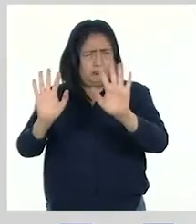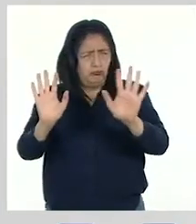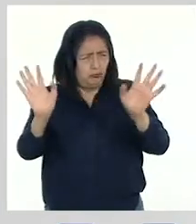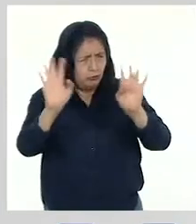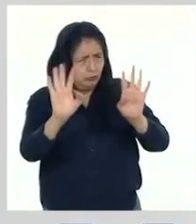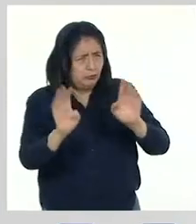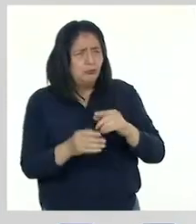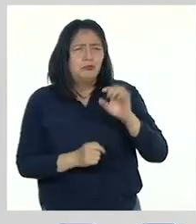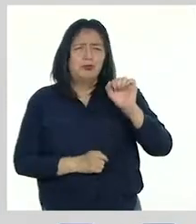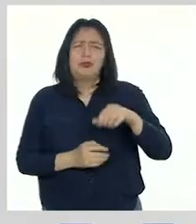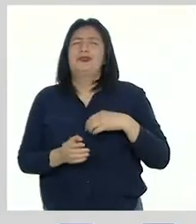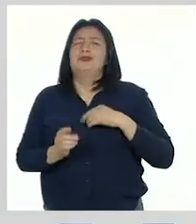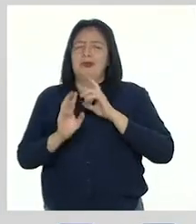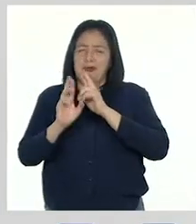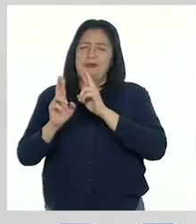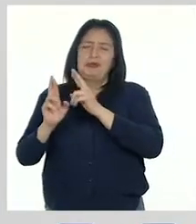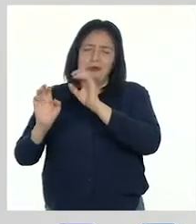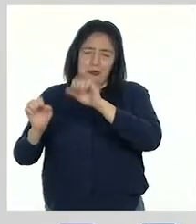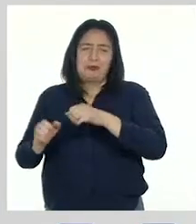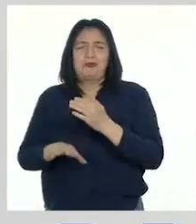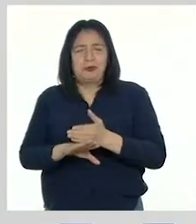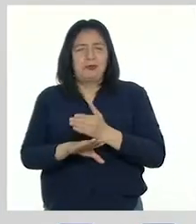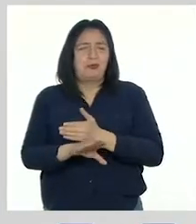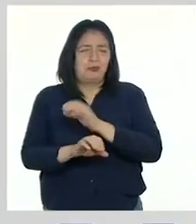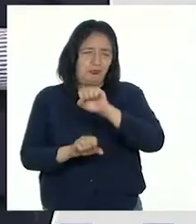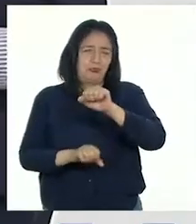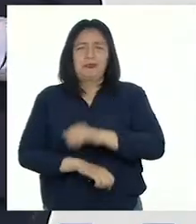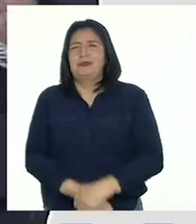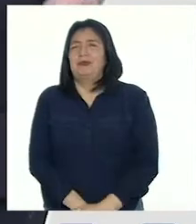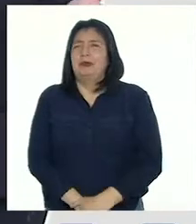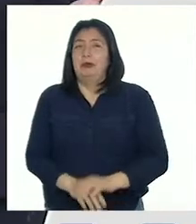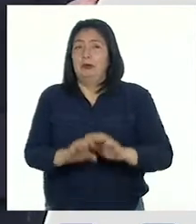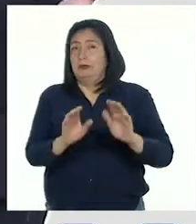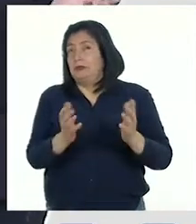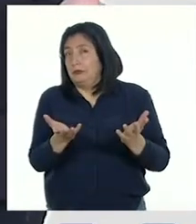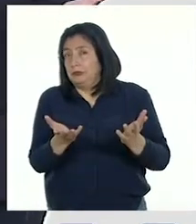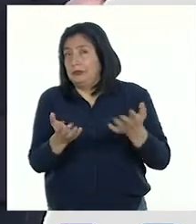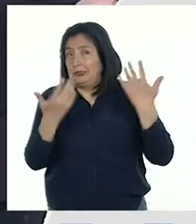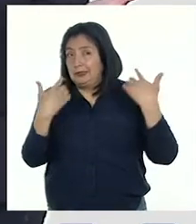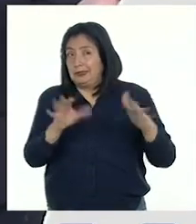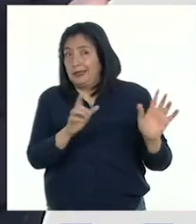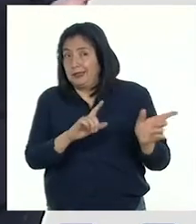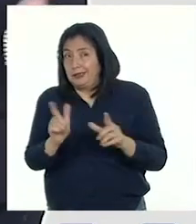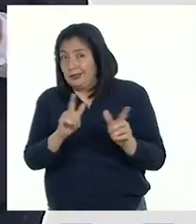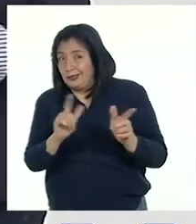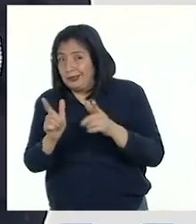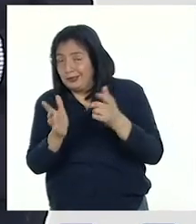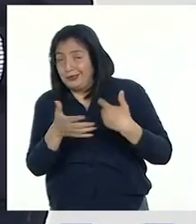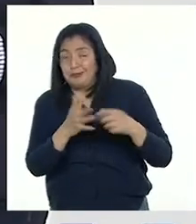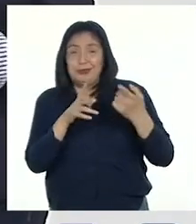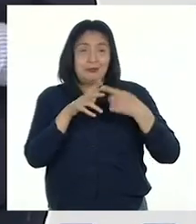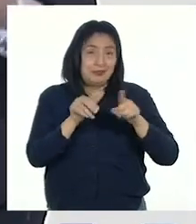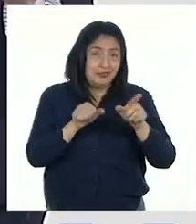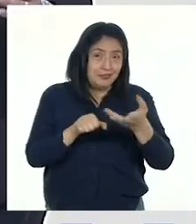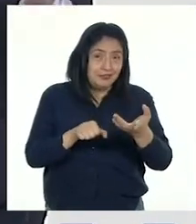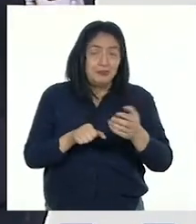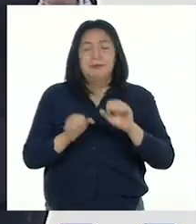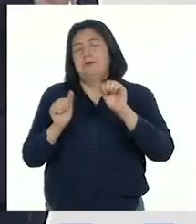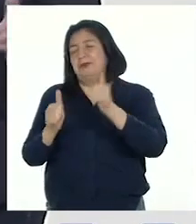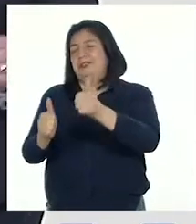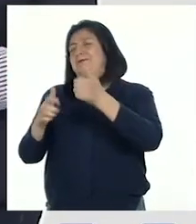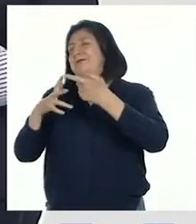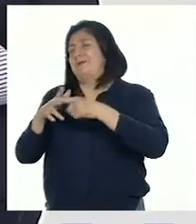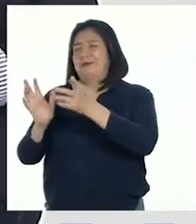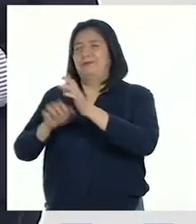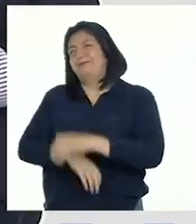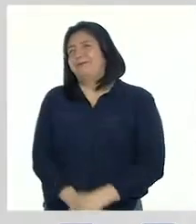preocupen, que las iremos respondiendo poco a poco. Entonces, ¿están listas y listos para comenzar? Pues